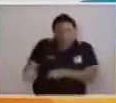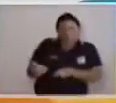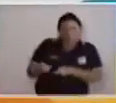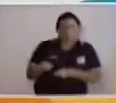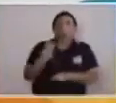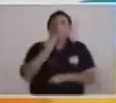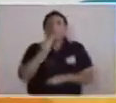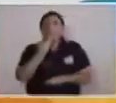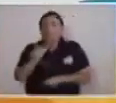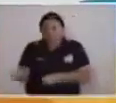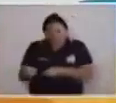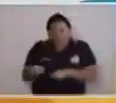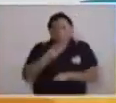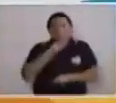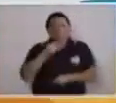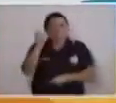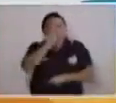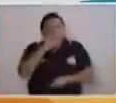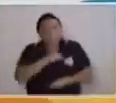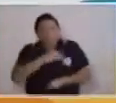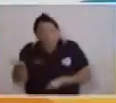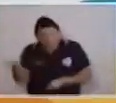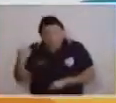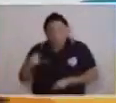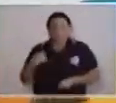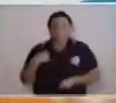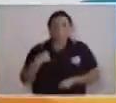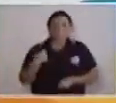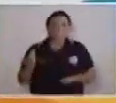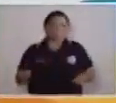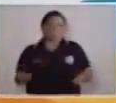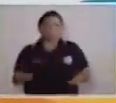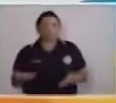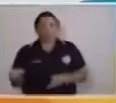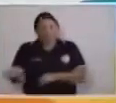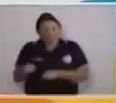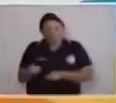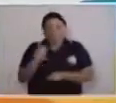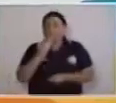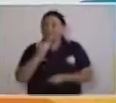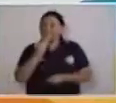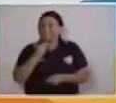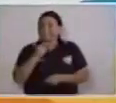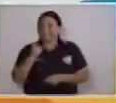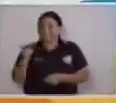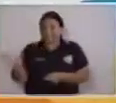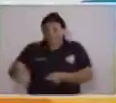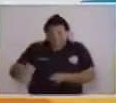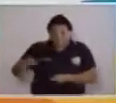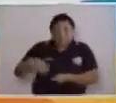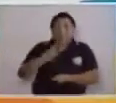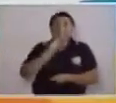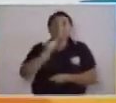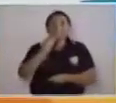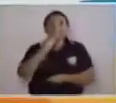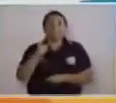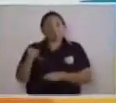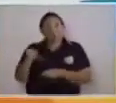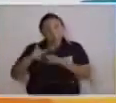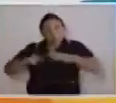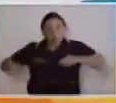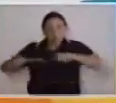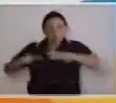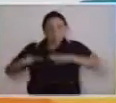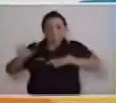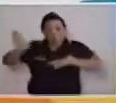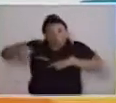quiere sacar a la Chiva. La Chiva no quiere salir de ahí. ¡Sal de ahí, Chiva Chivita! ¡Sal de ahí de ese lugar!